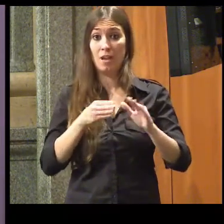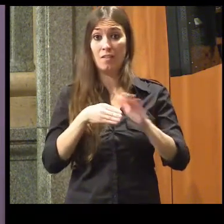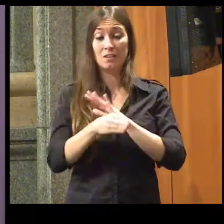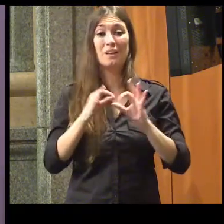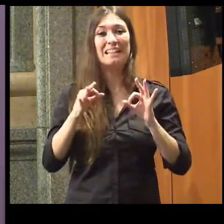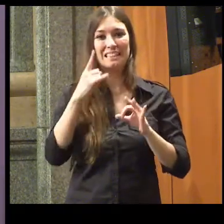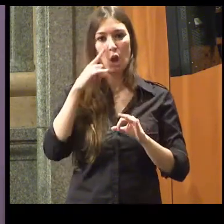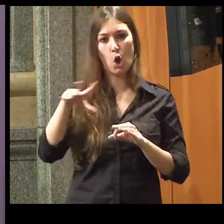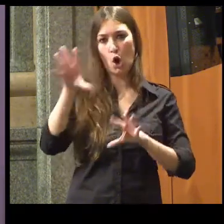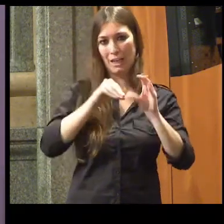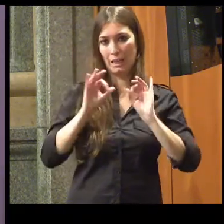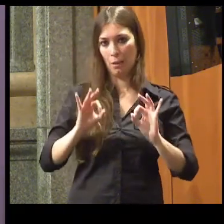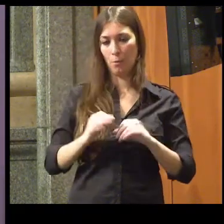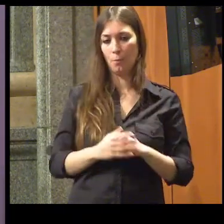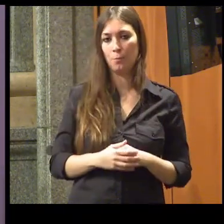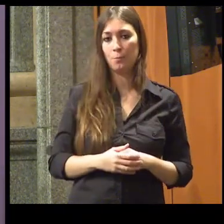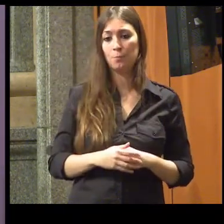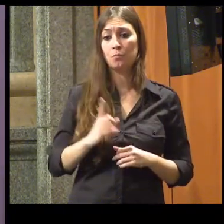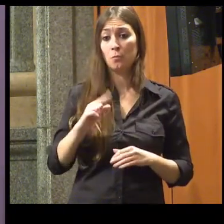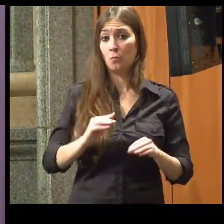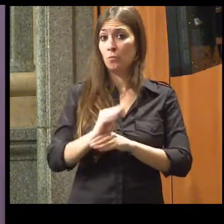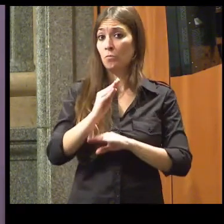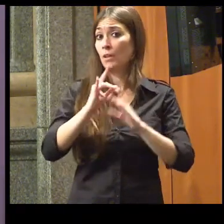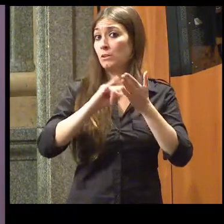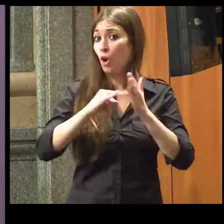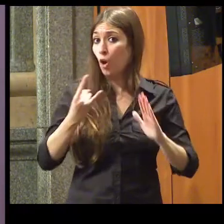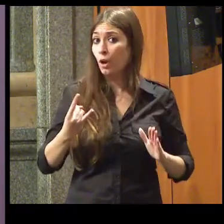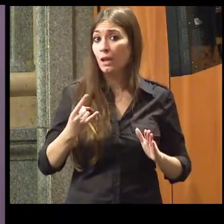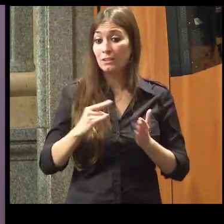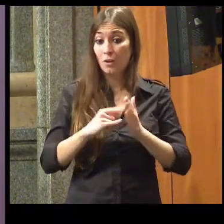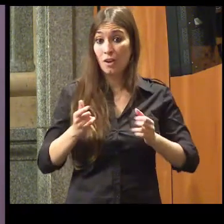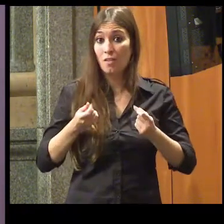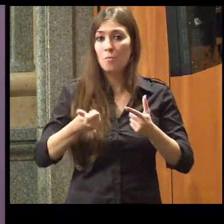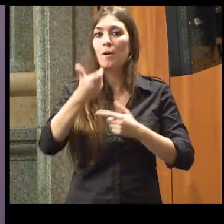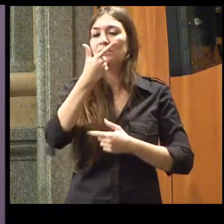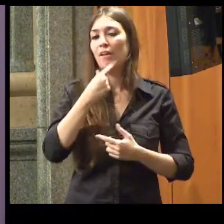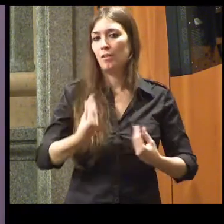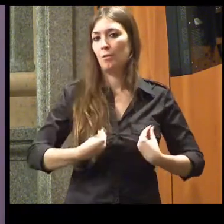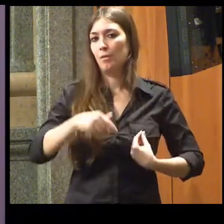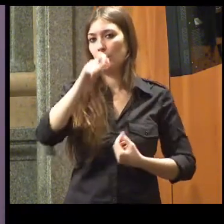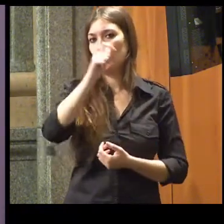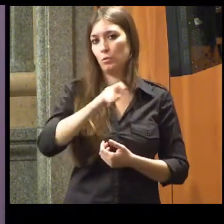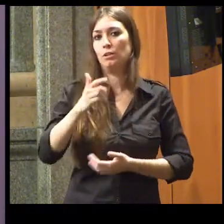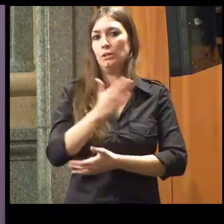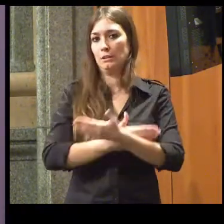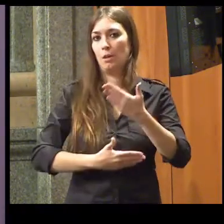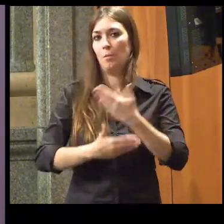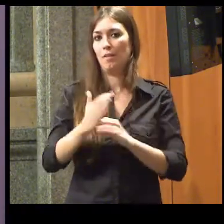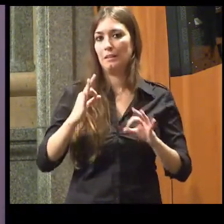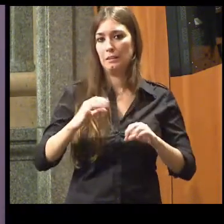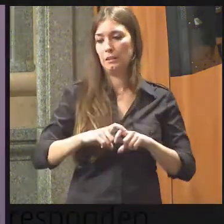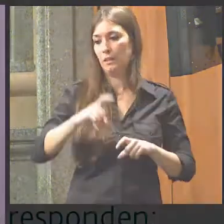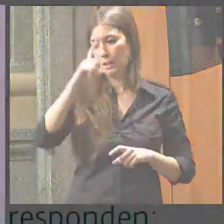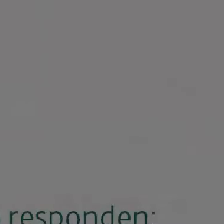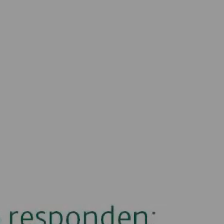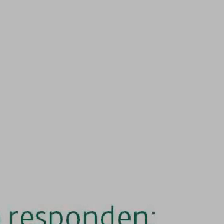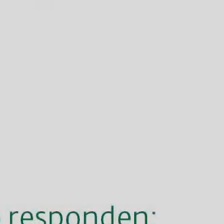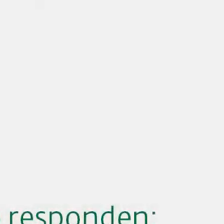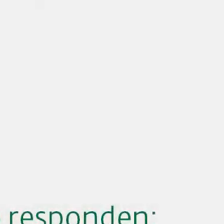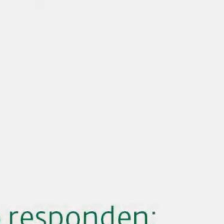cognitiva. Invertir en nuevas tecnologías que hagan más fácil la vida de las personas con discapacidad intelectual.